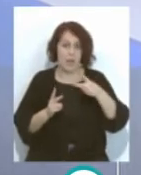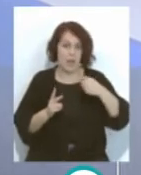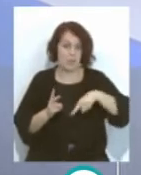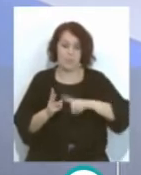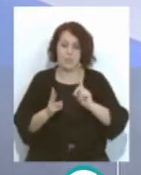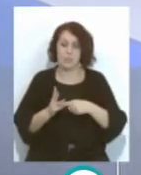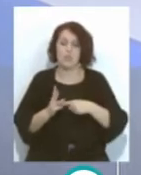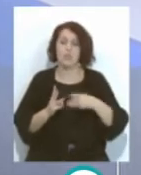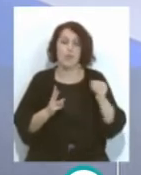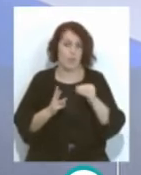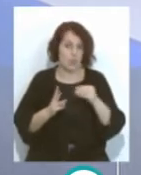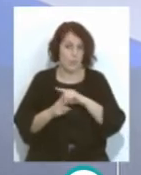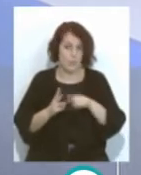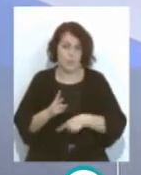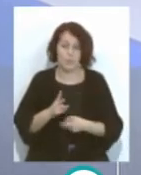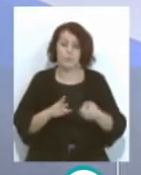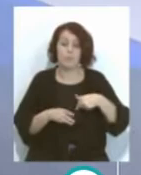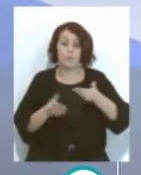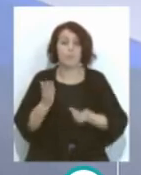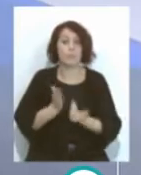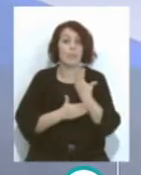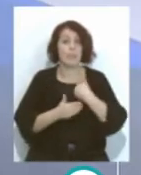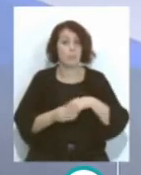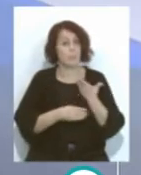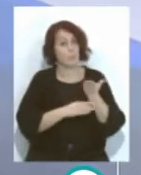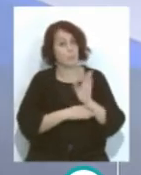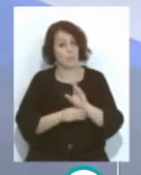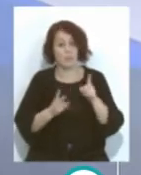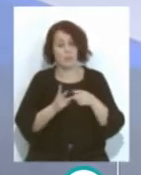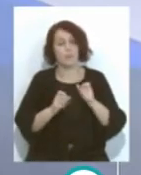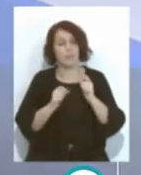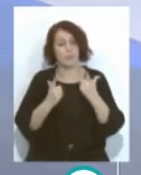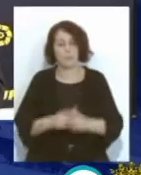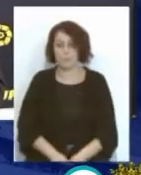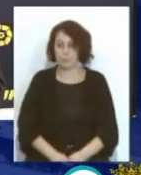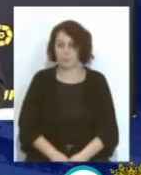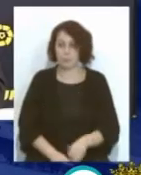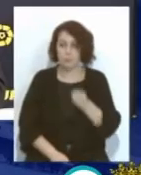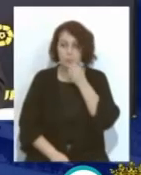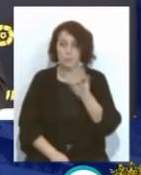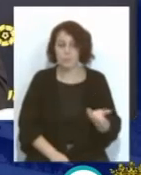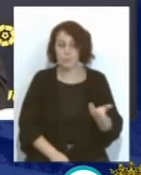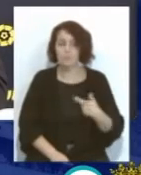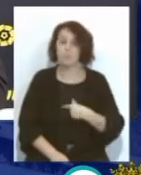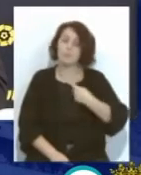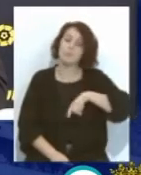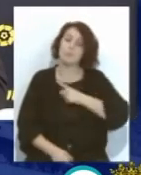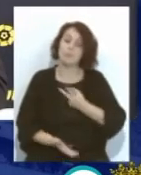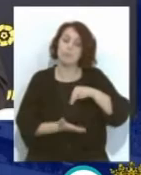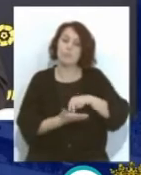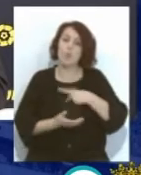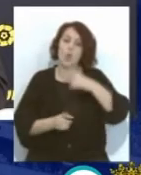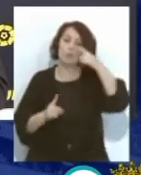a Rubén Sobrino Que esta mañana Ya era presentado Oficialmente Bueno Estamos aquí Para